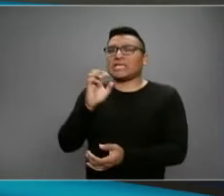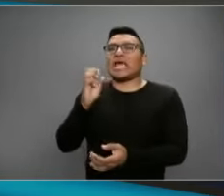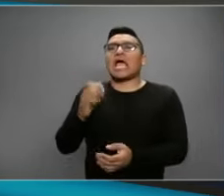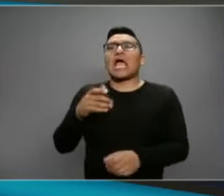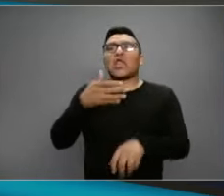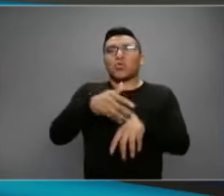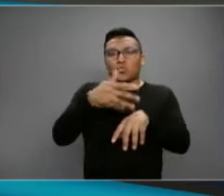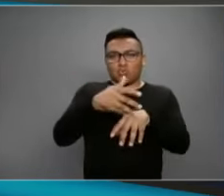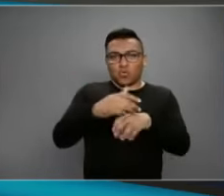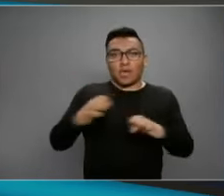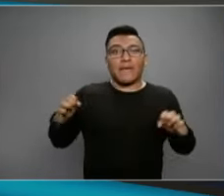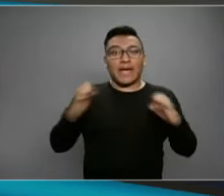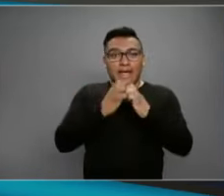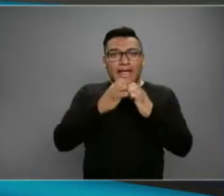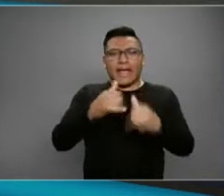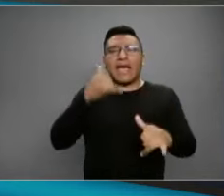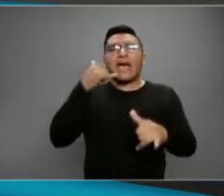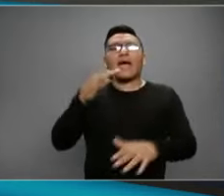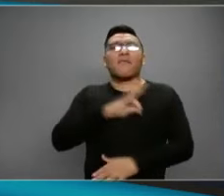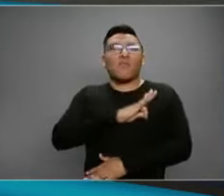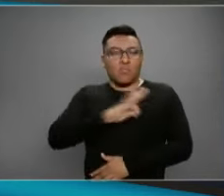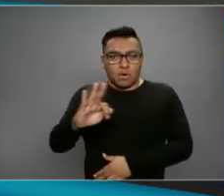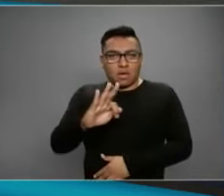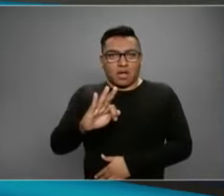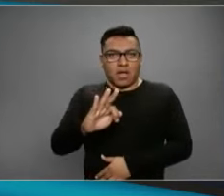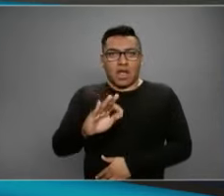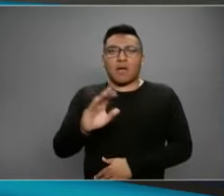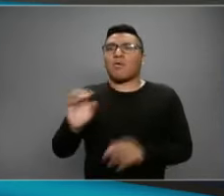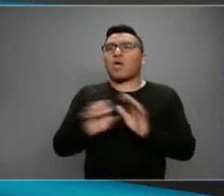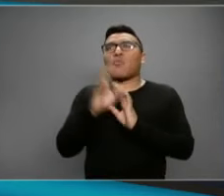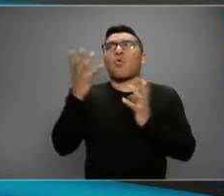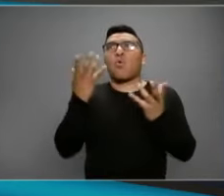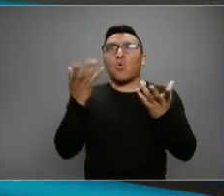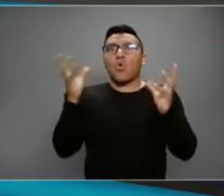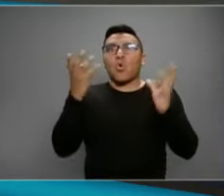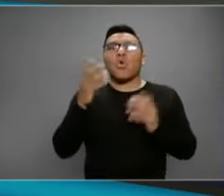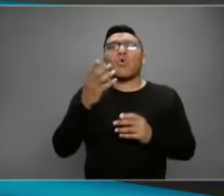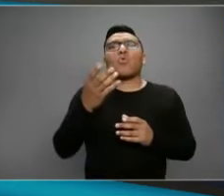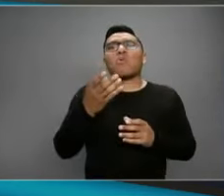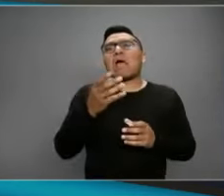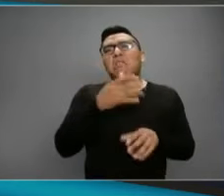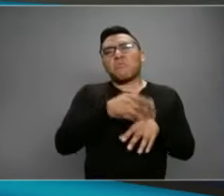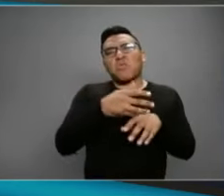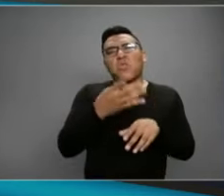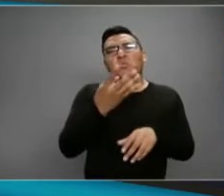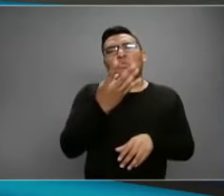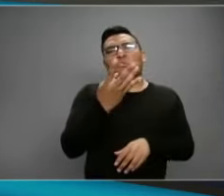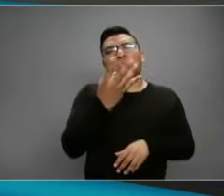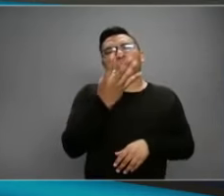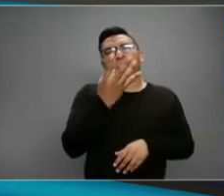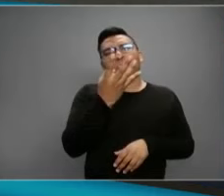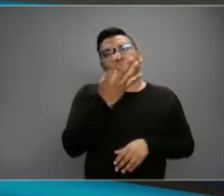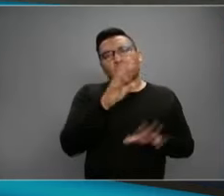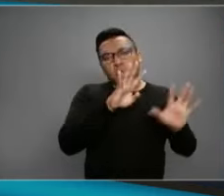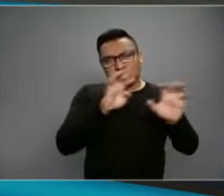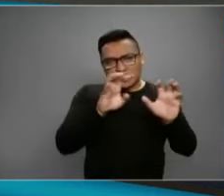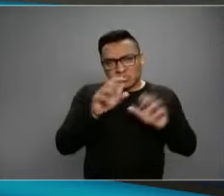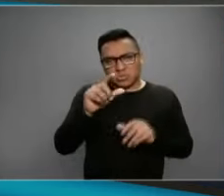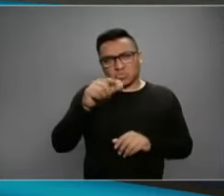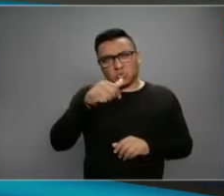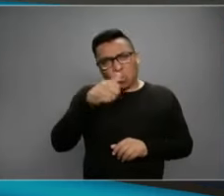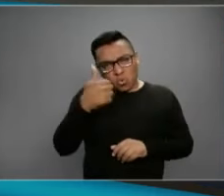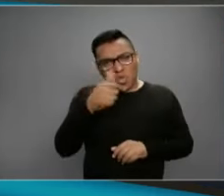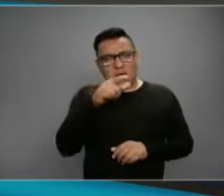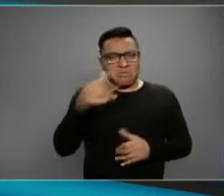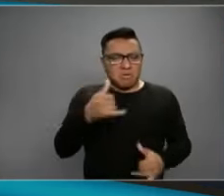para que acuda a un servicio de emergencias de ambulancia. ¿A qué número? El Podría llamar en todo el país al 911. Exactamente. Se